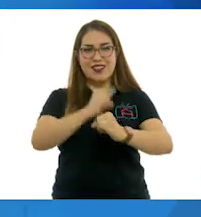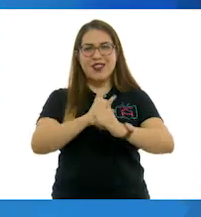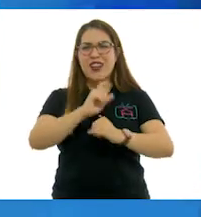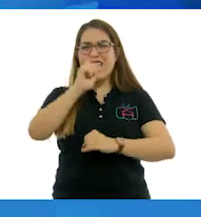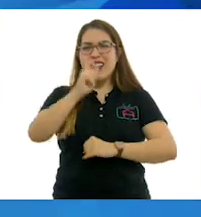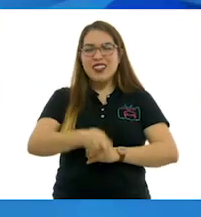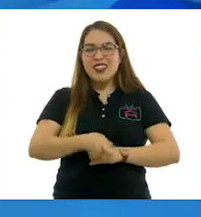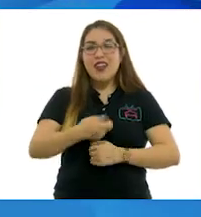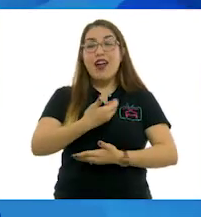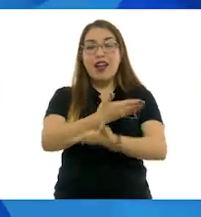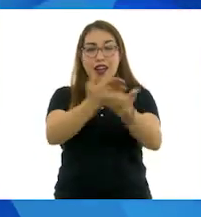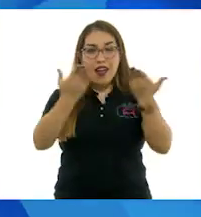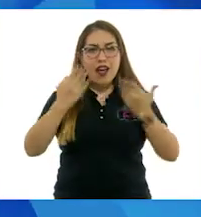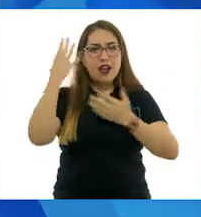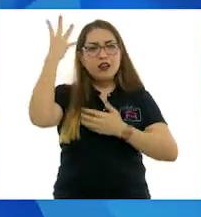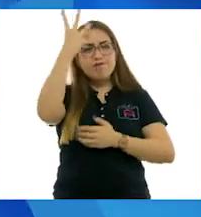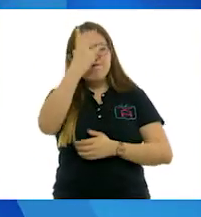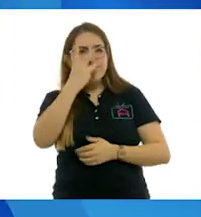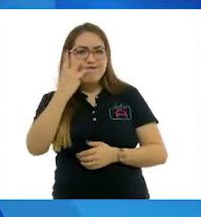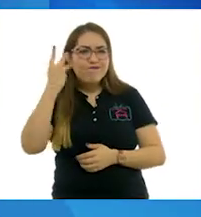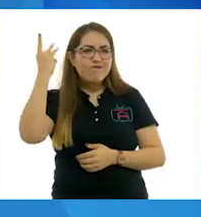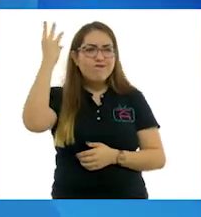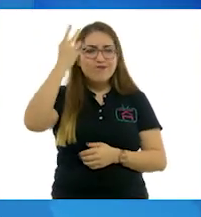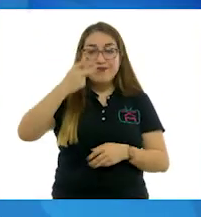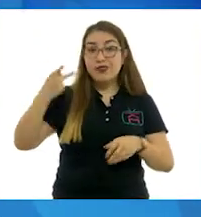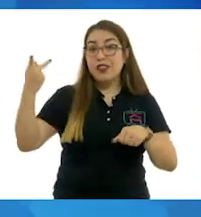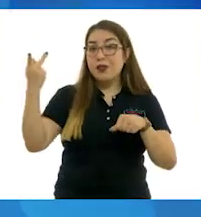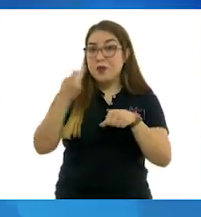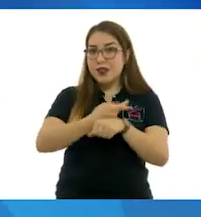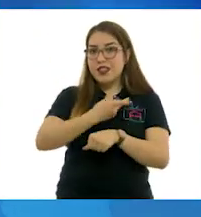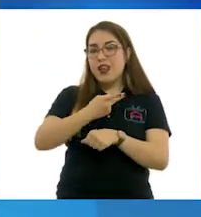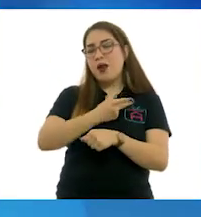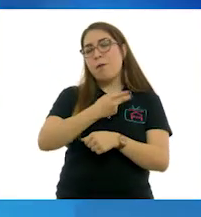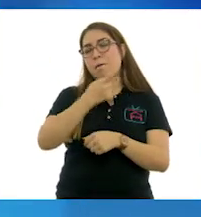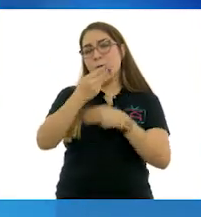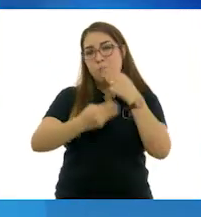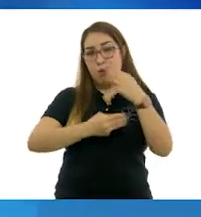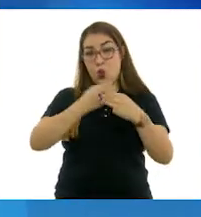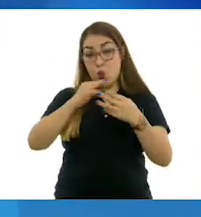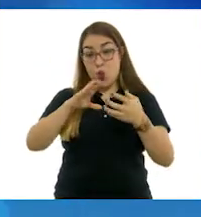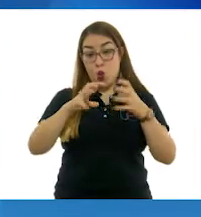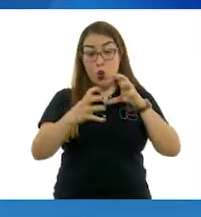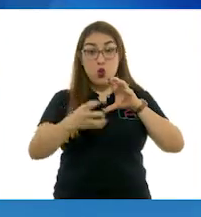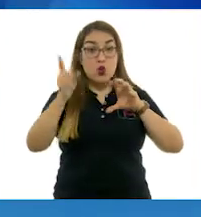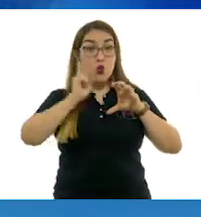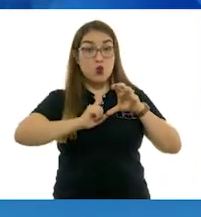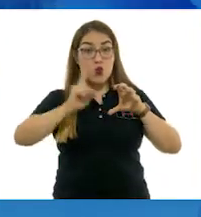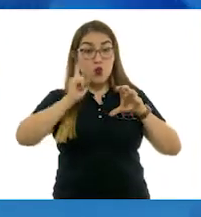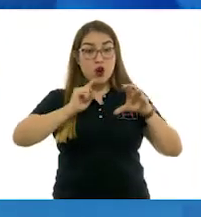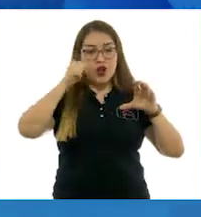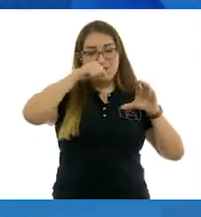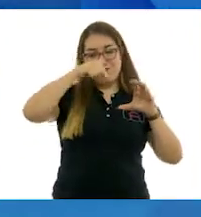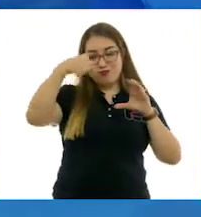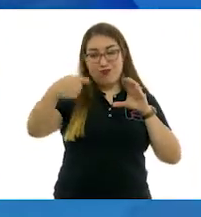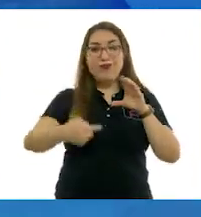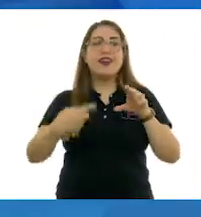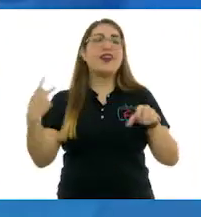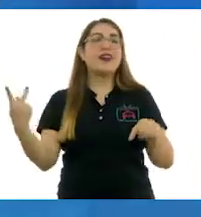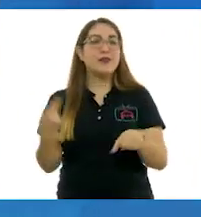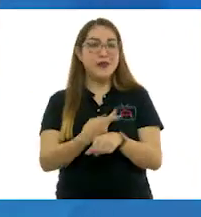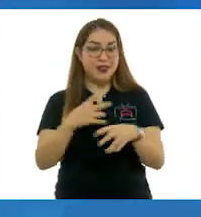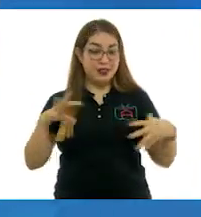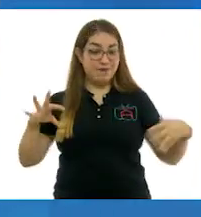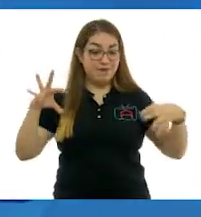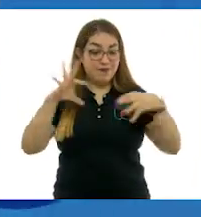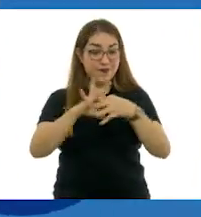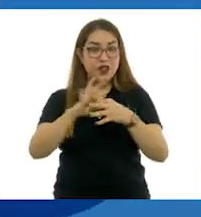reflexión sobre la situación que guarda la población femenina en cada uno de los países miembros de